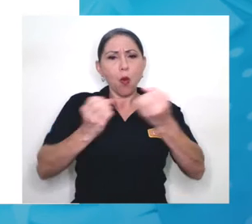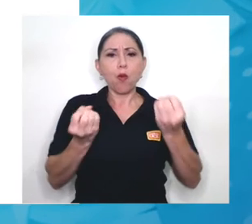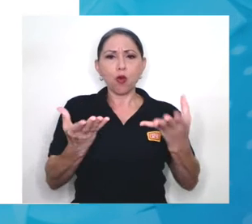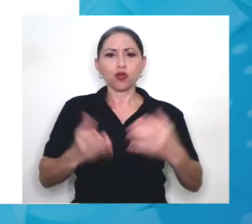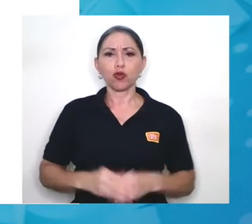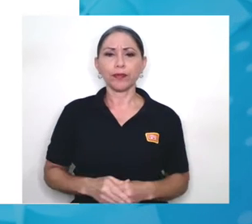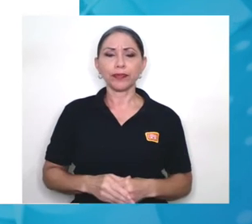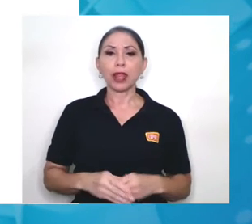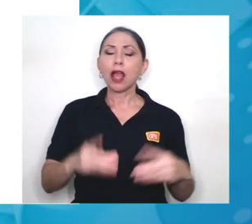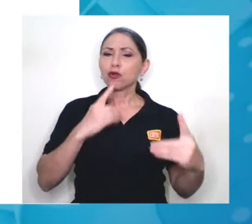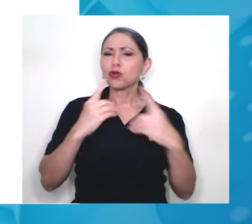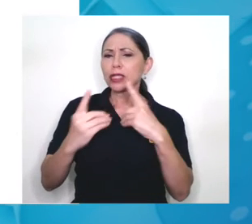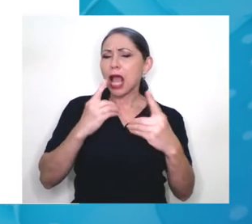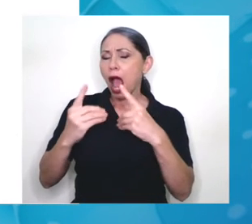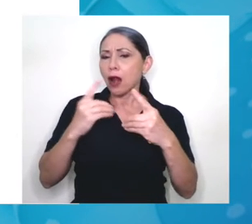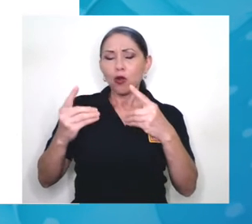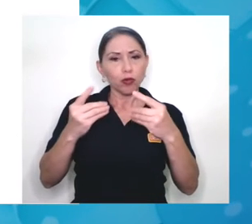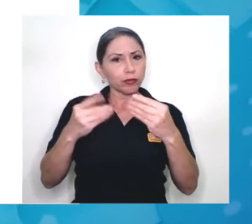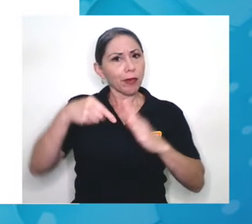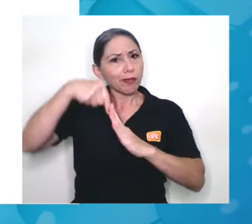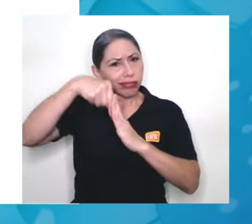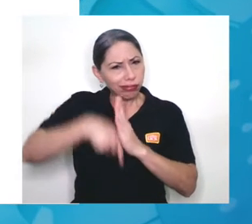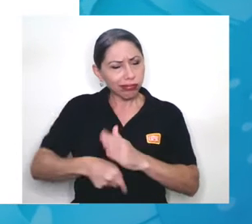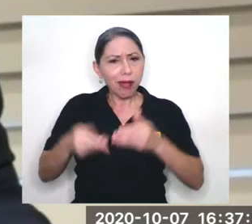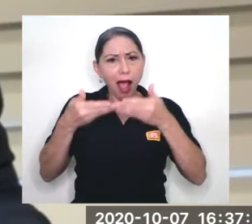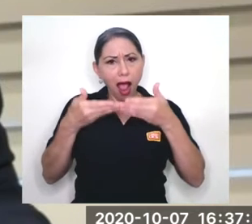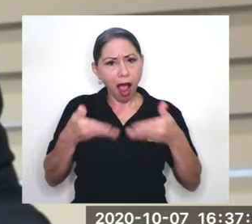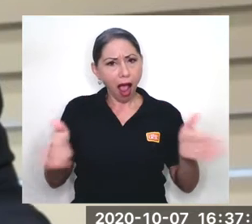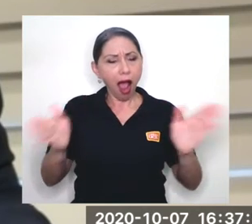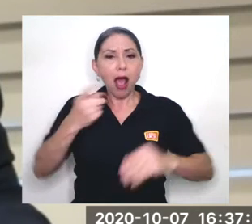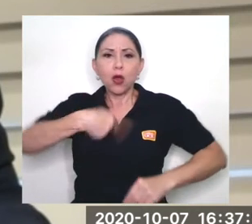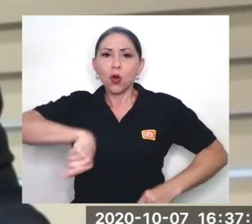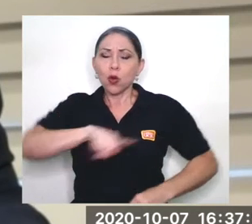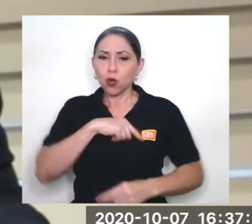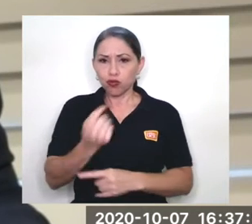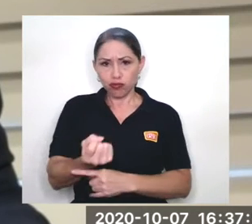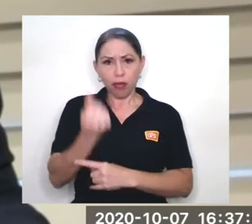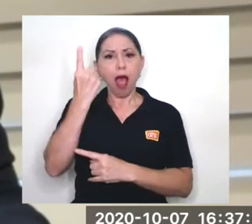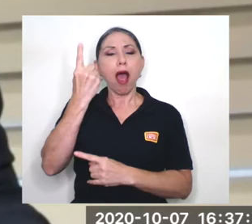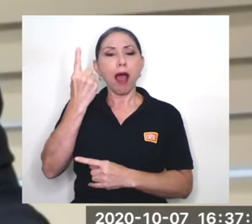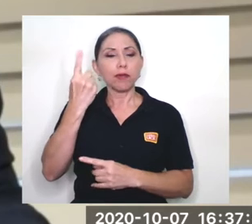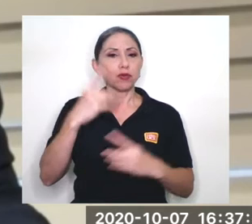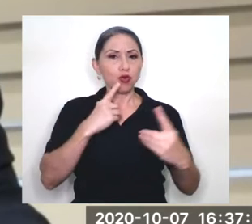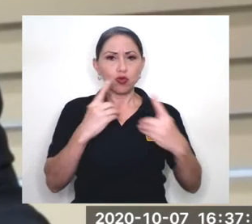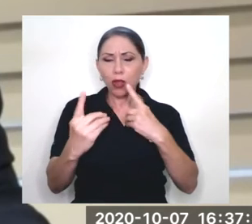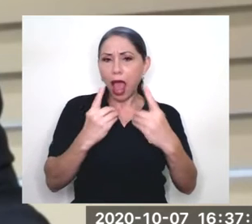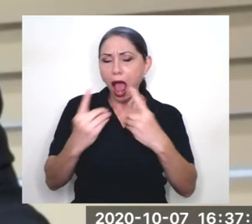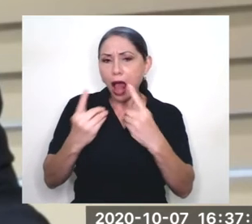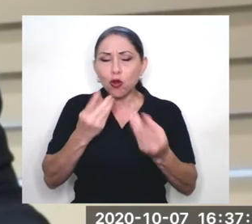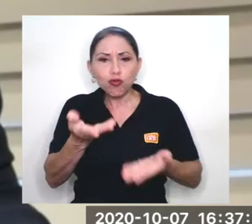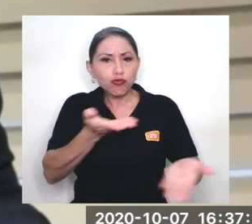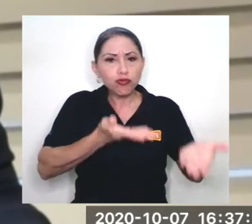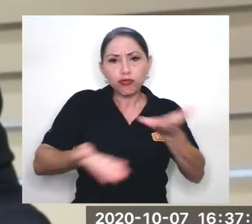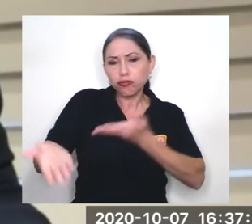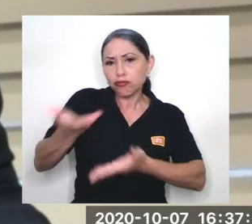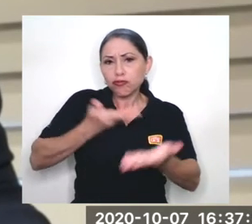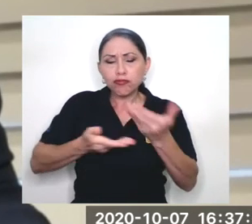diálogo amplio, entendemos justamente un diálogo en el que